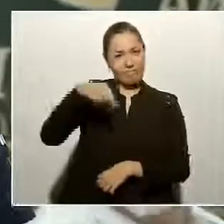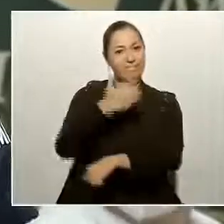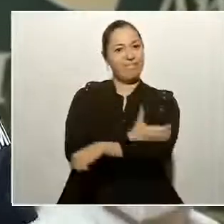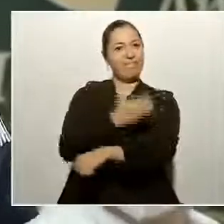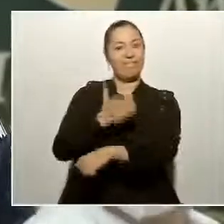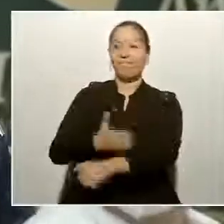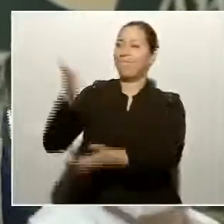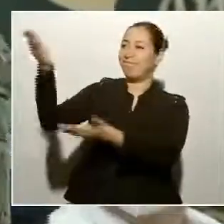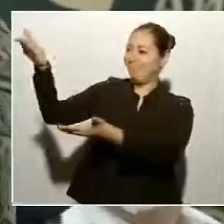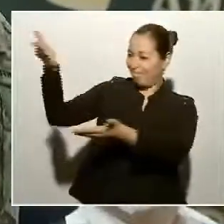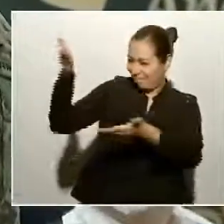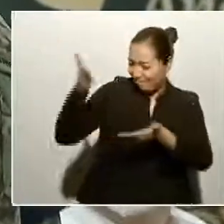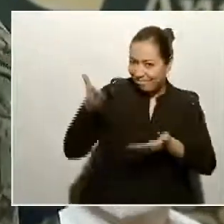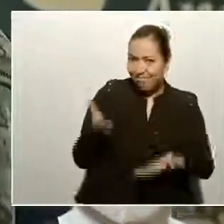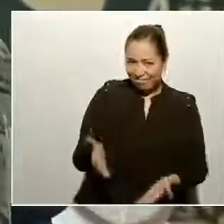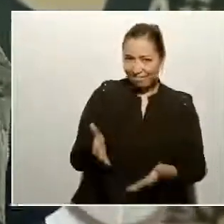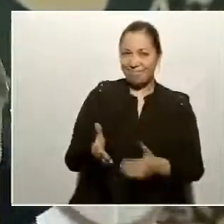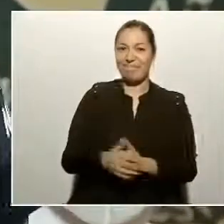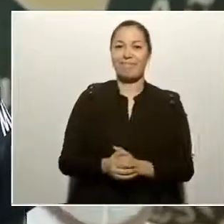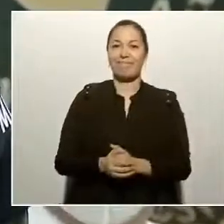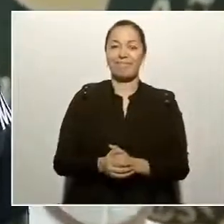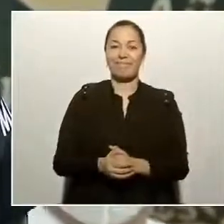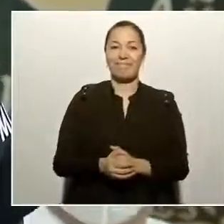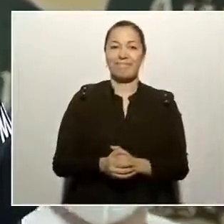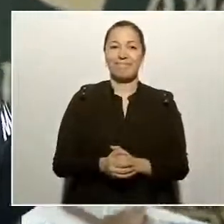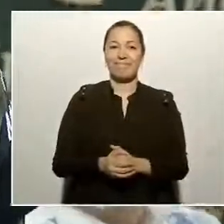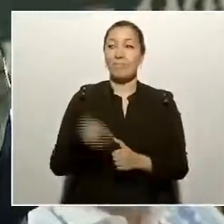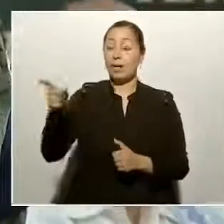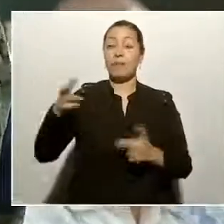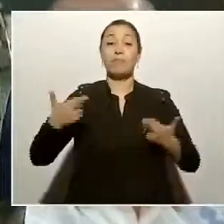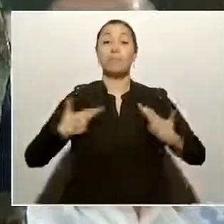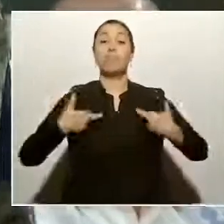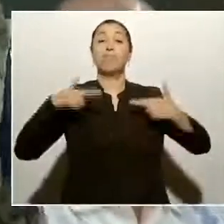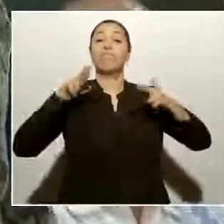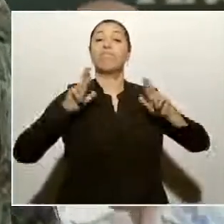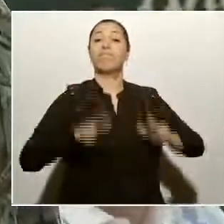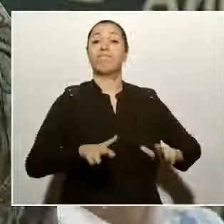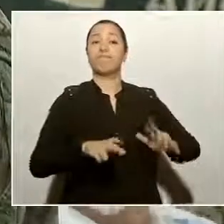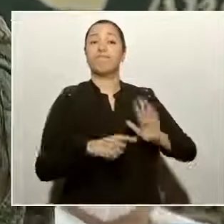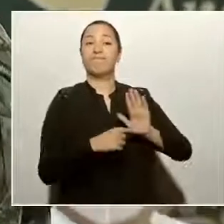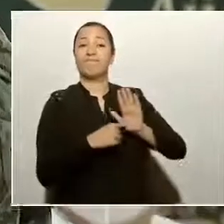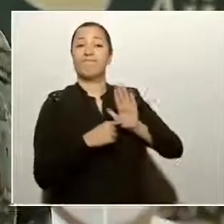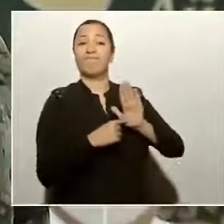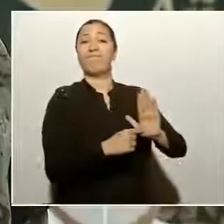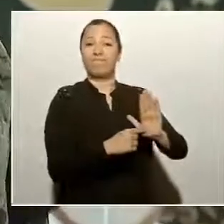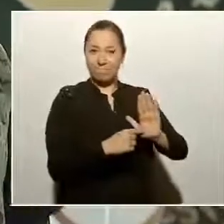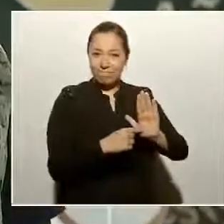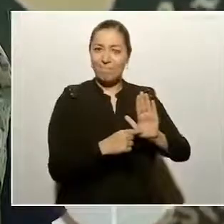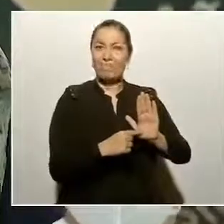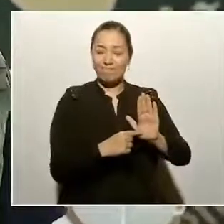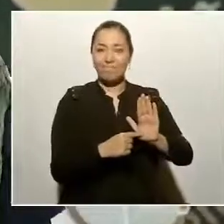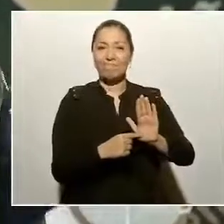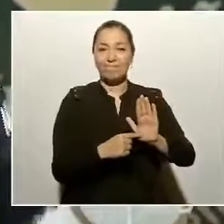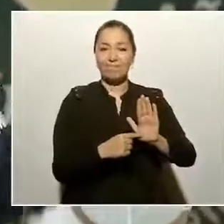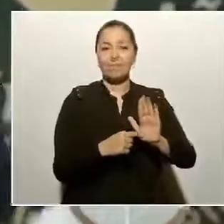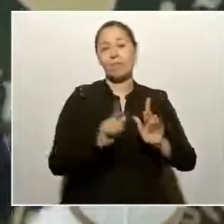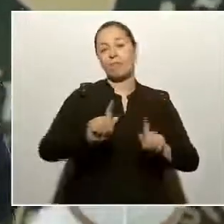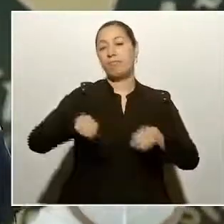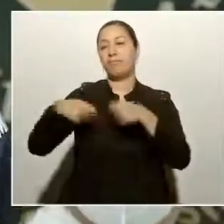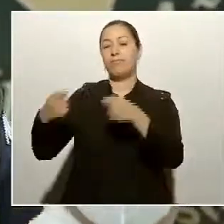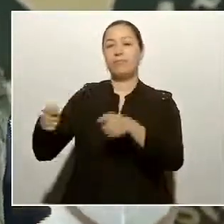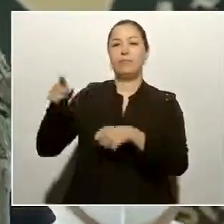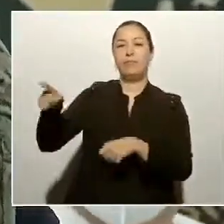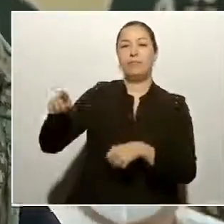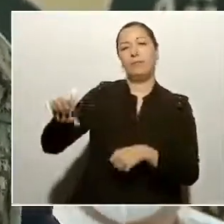nosotros, el almirante representando al almirante Ojeda,